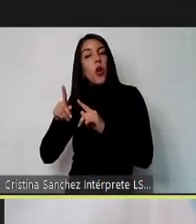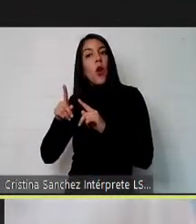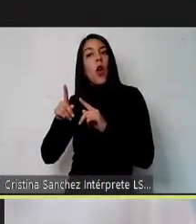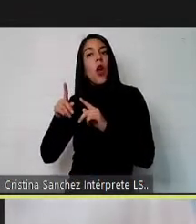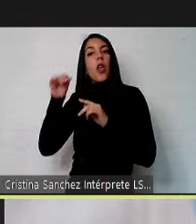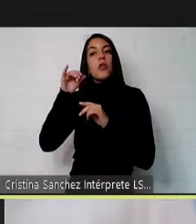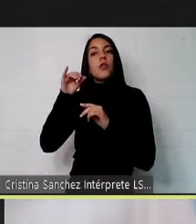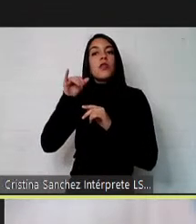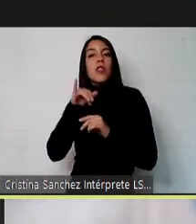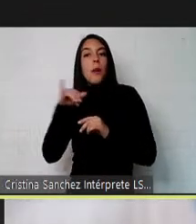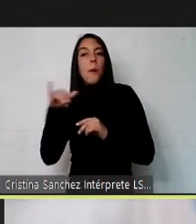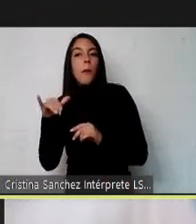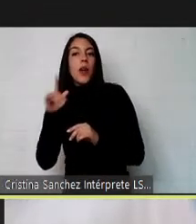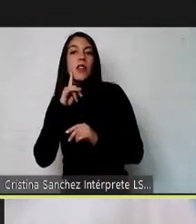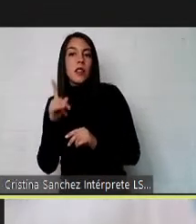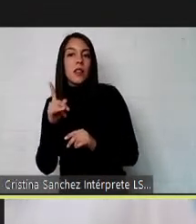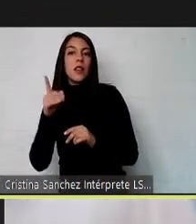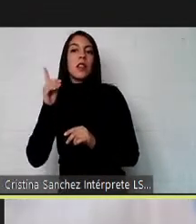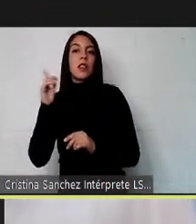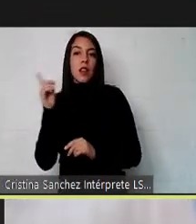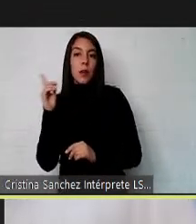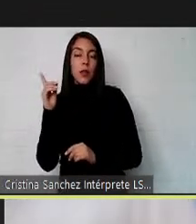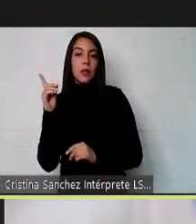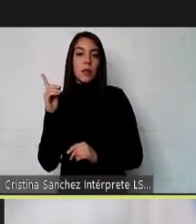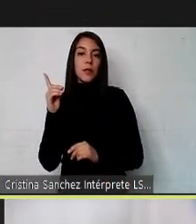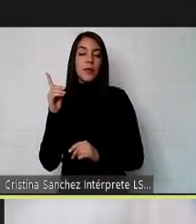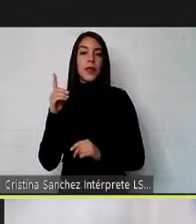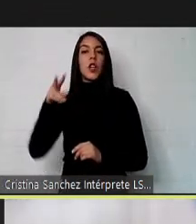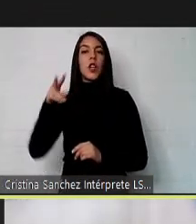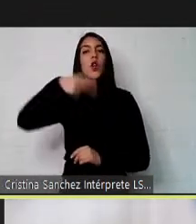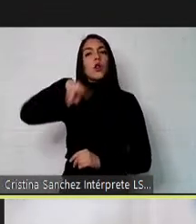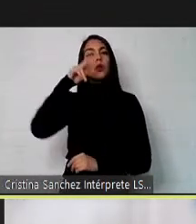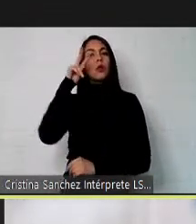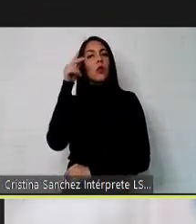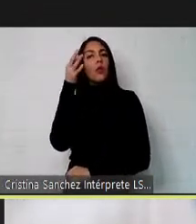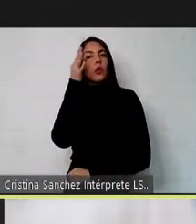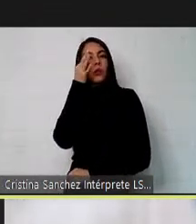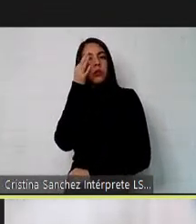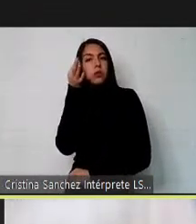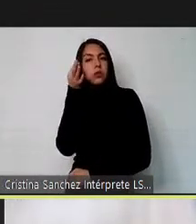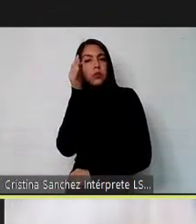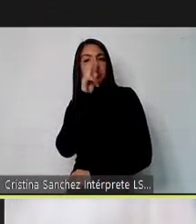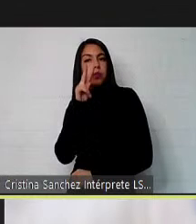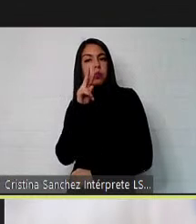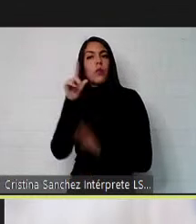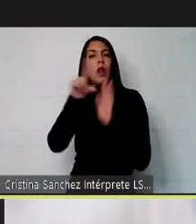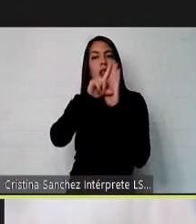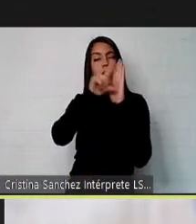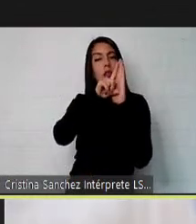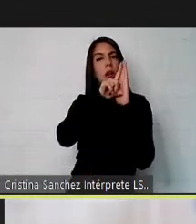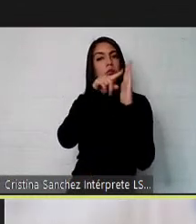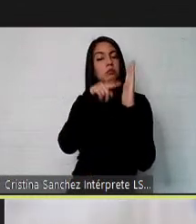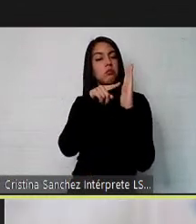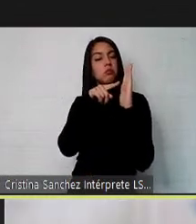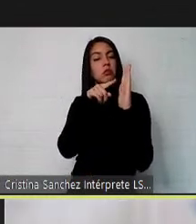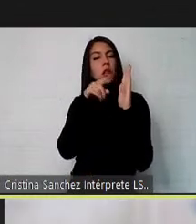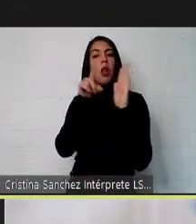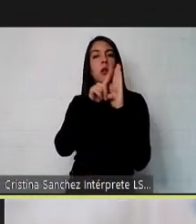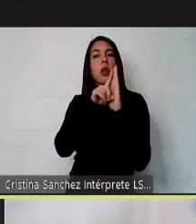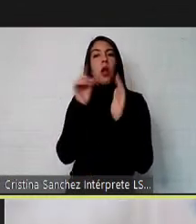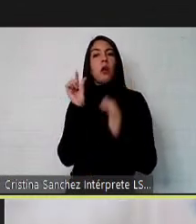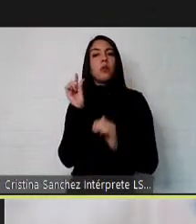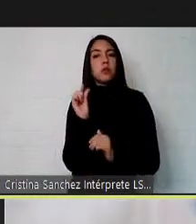la discapacidad entonces cuando nosotros miramos esta ley vamos a reconocer que es una ley breve que requirió